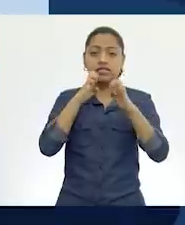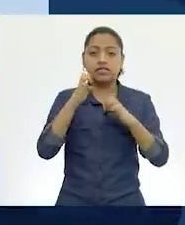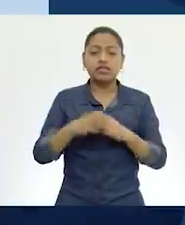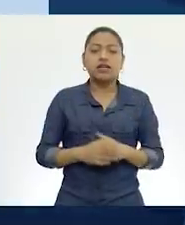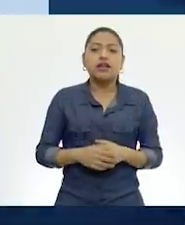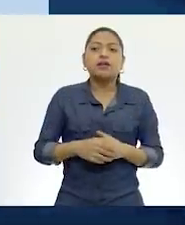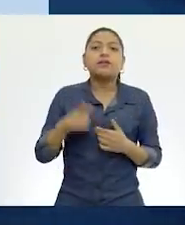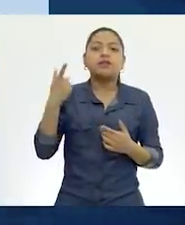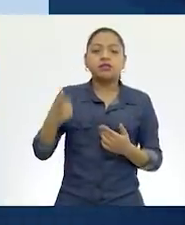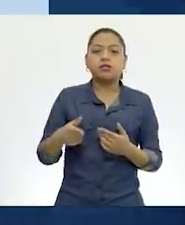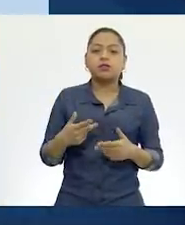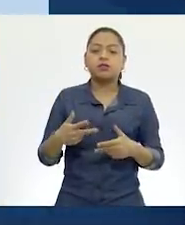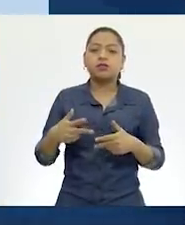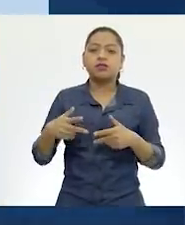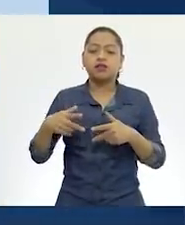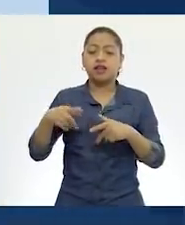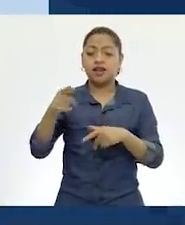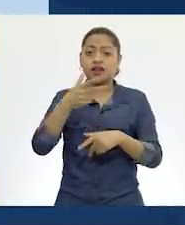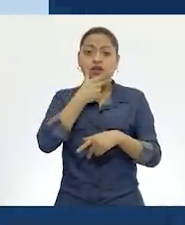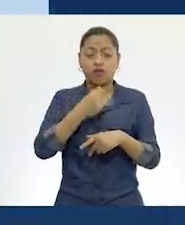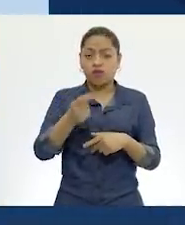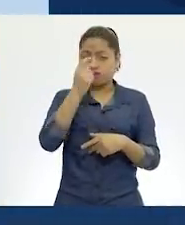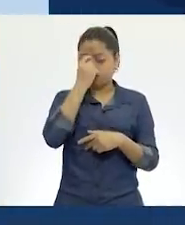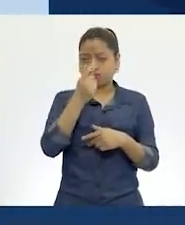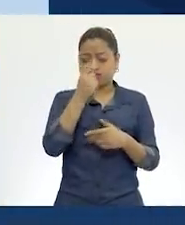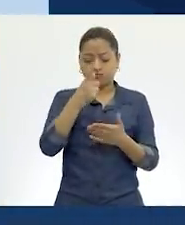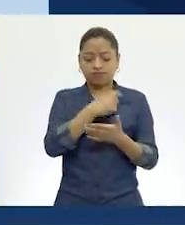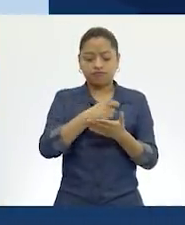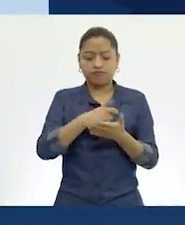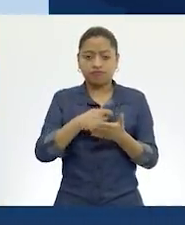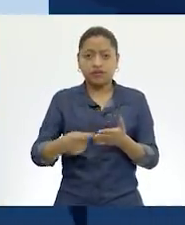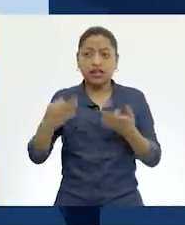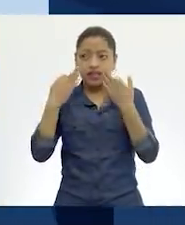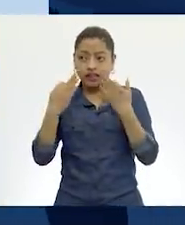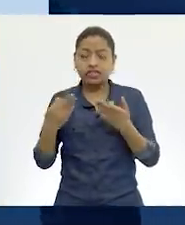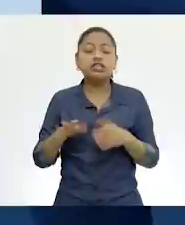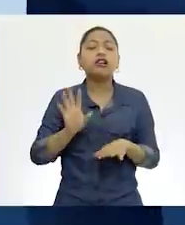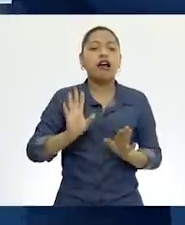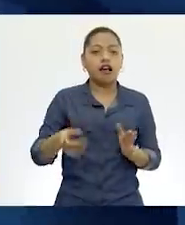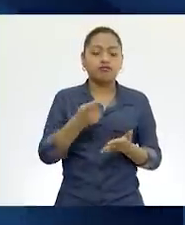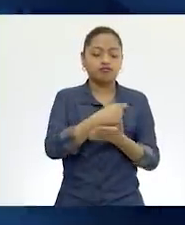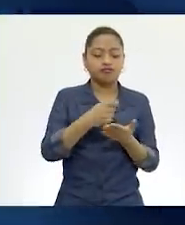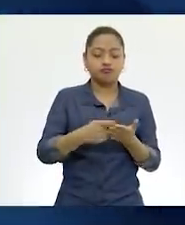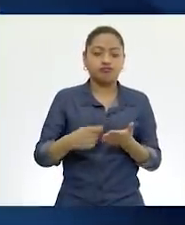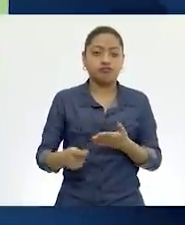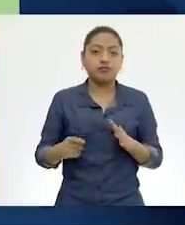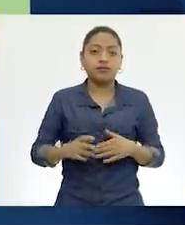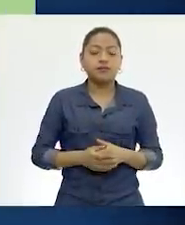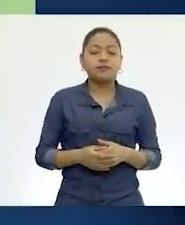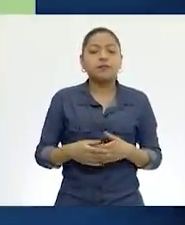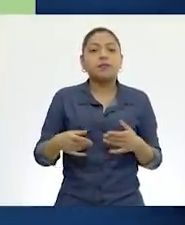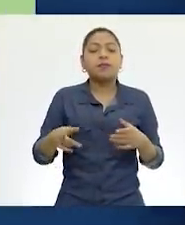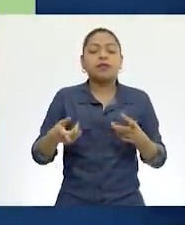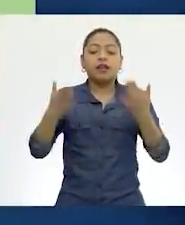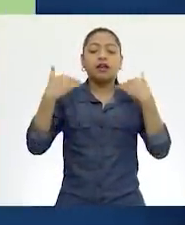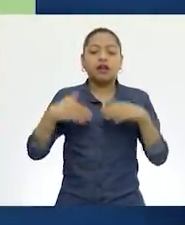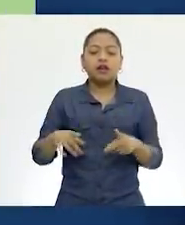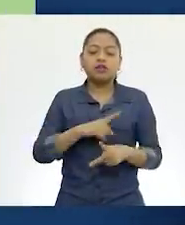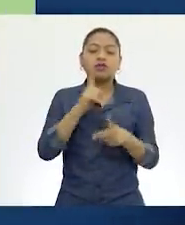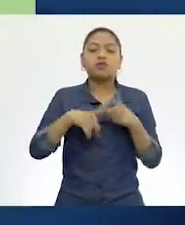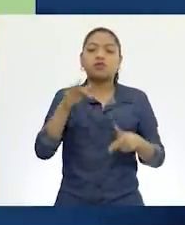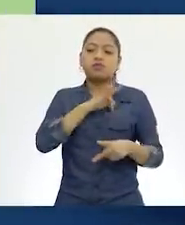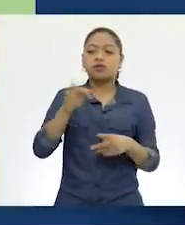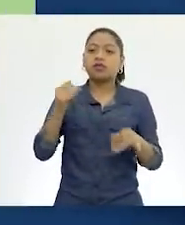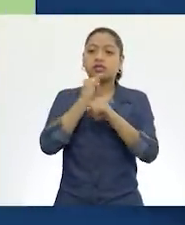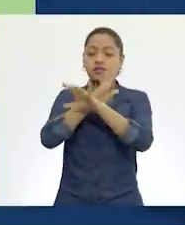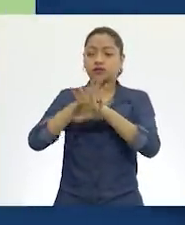de prensa escritos por un periodista que presenció el evento, entre otras. Las fuentes de consulta secundaria